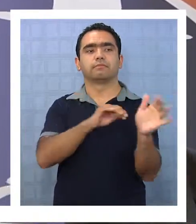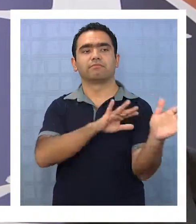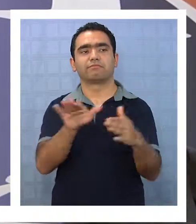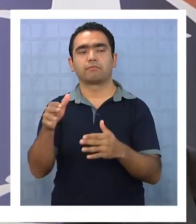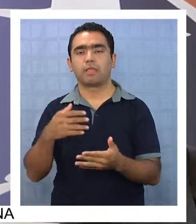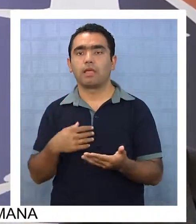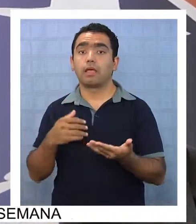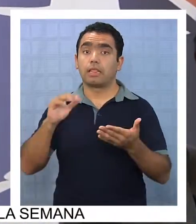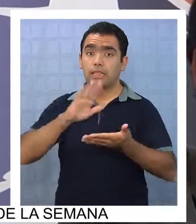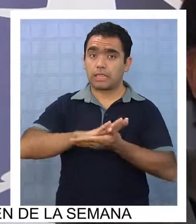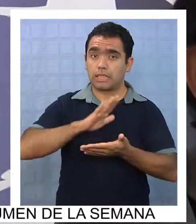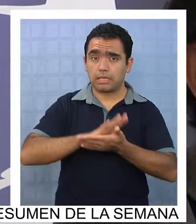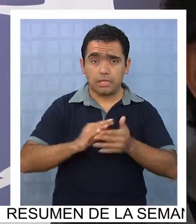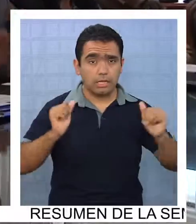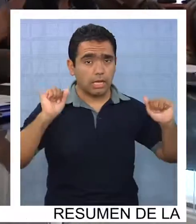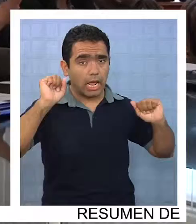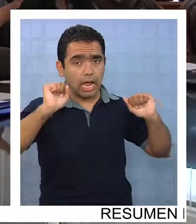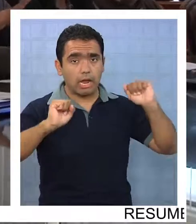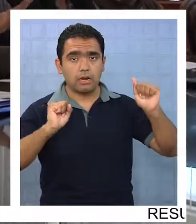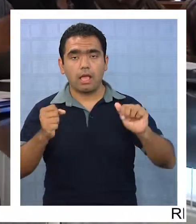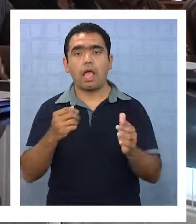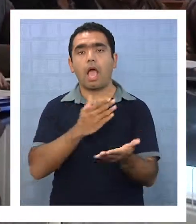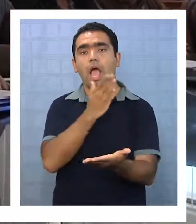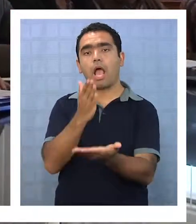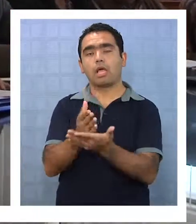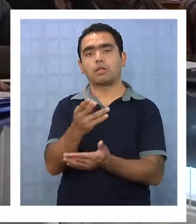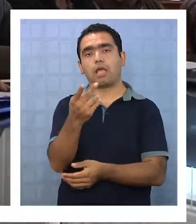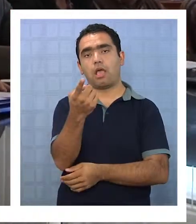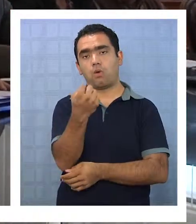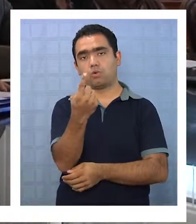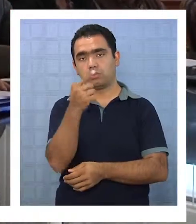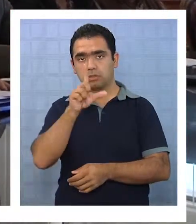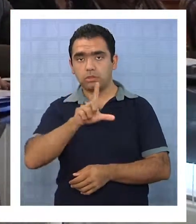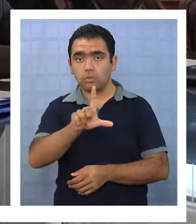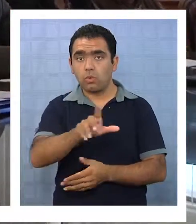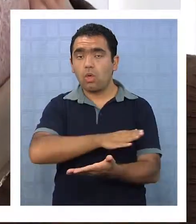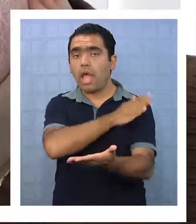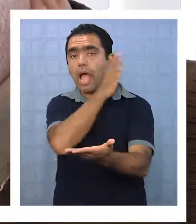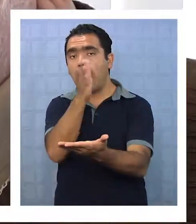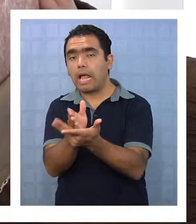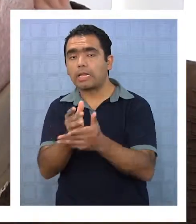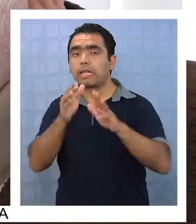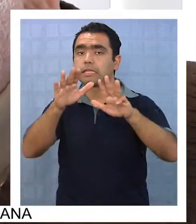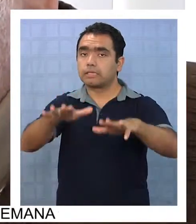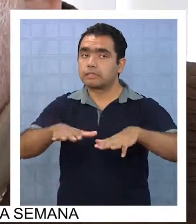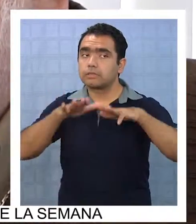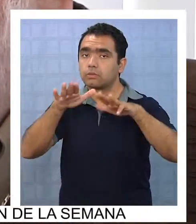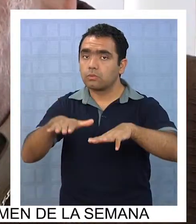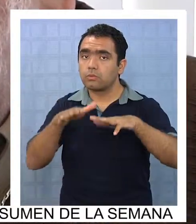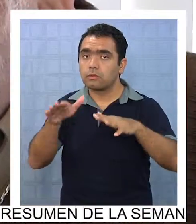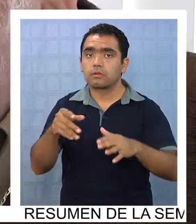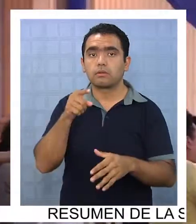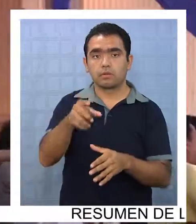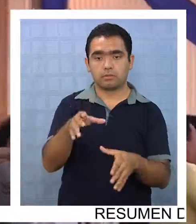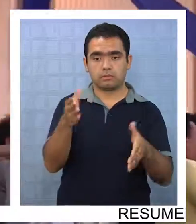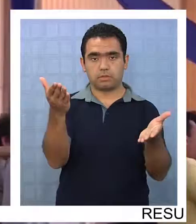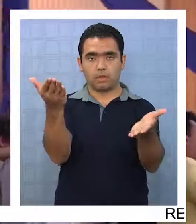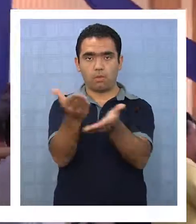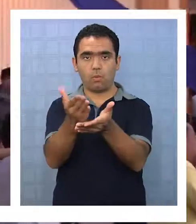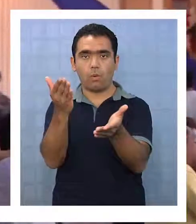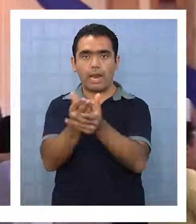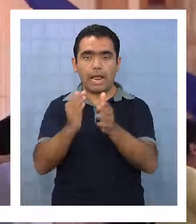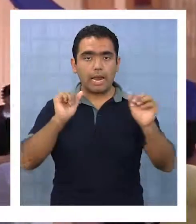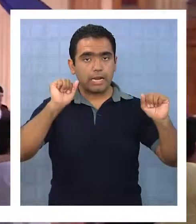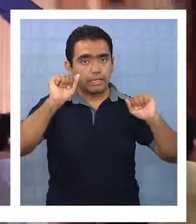La puesta de la tirana concentra la atención hasta el 11 de julio y desde esa fecha y hasta el 19, el equipo se concentra en la escuela de la tirana,